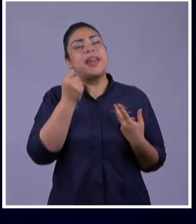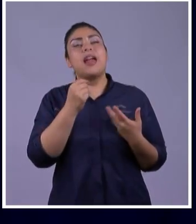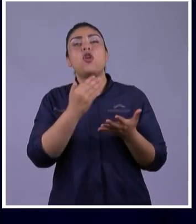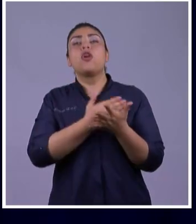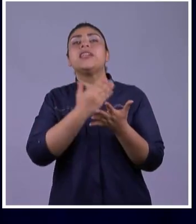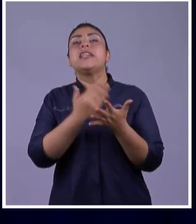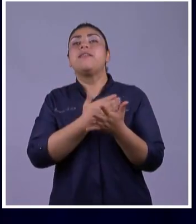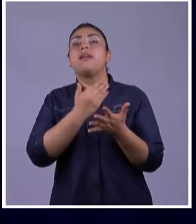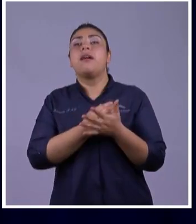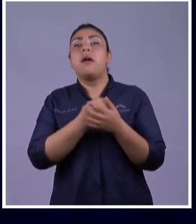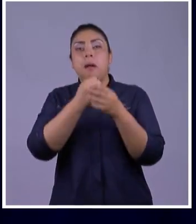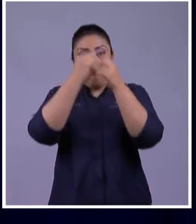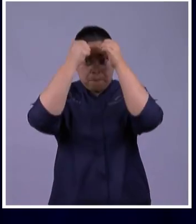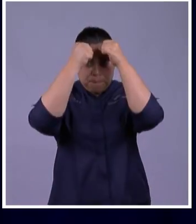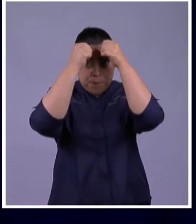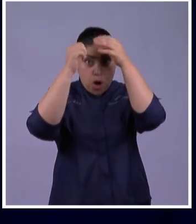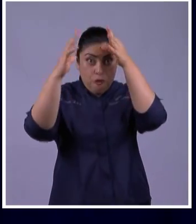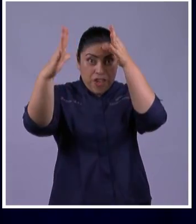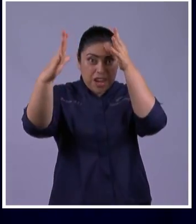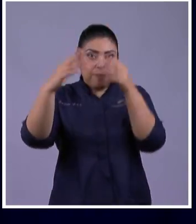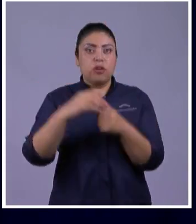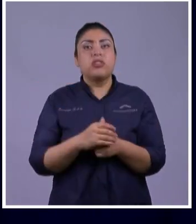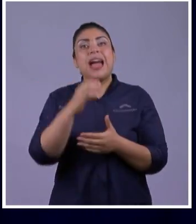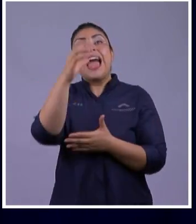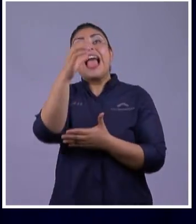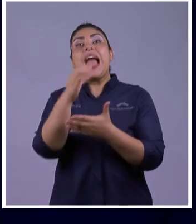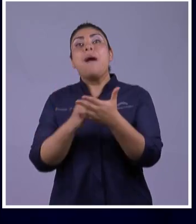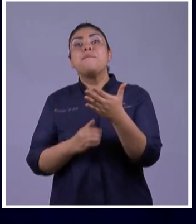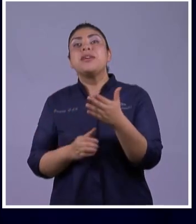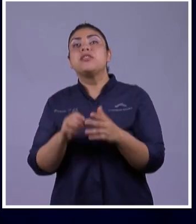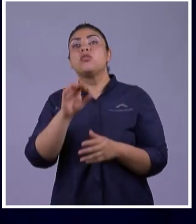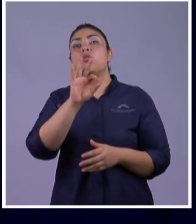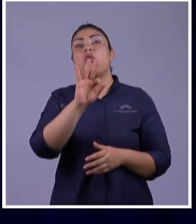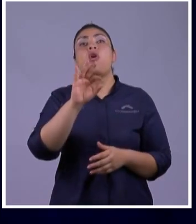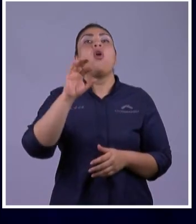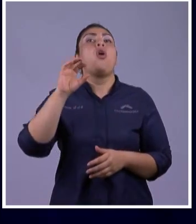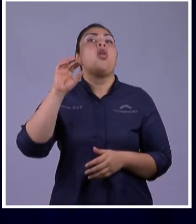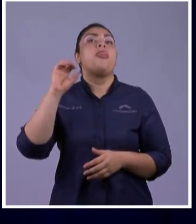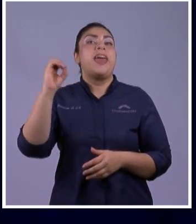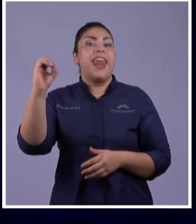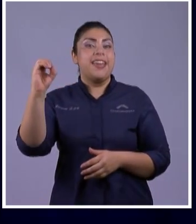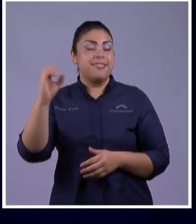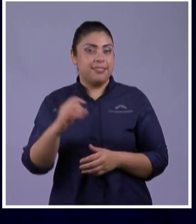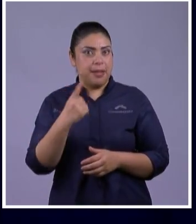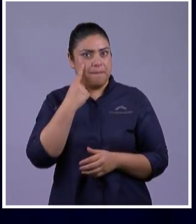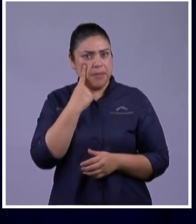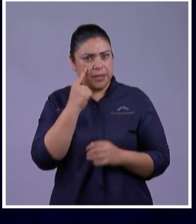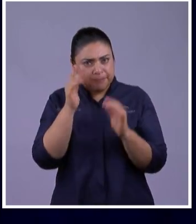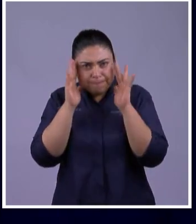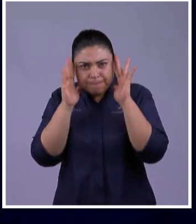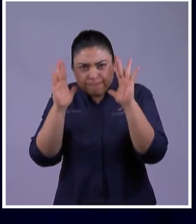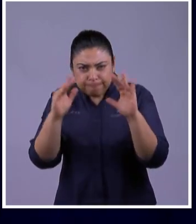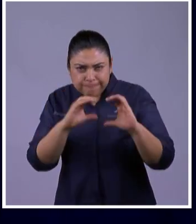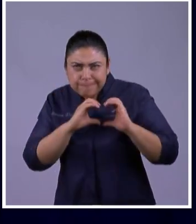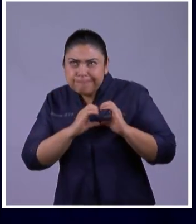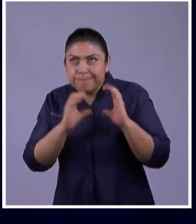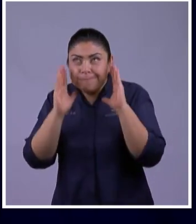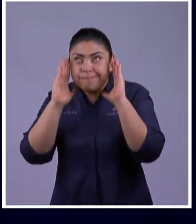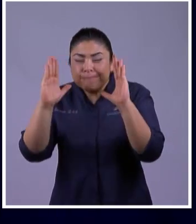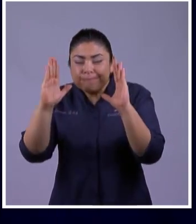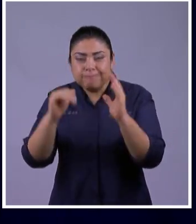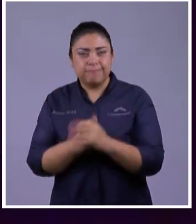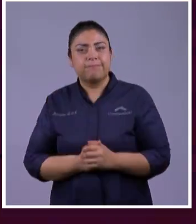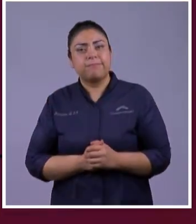no caigas en esta trampa quiero que todo el mundo ponga sus sentidos acá sobre todo su discernimiento dice proverbios 37